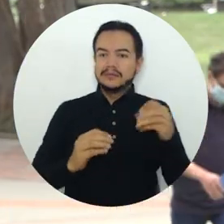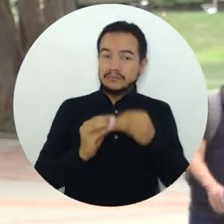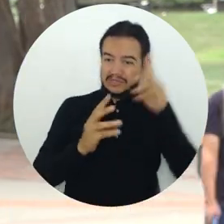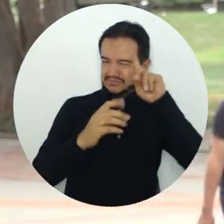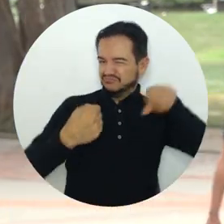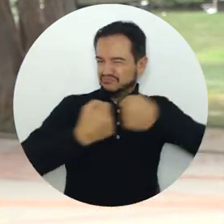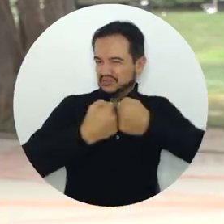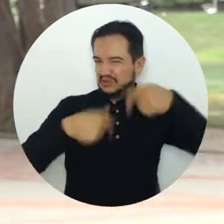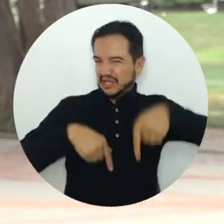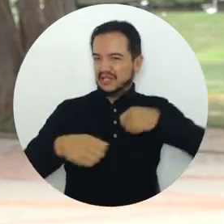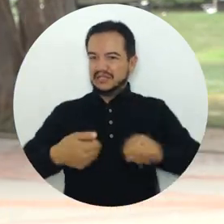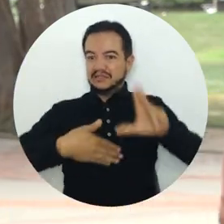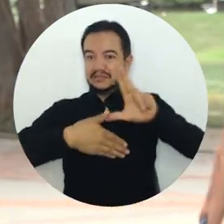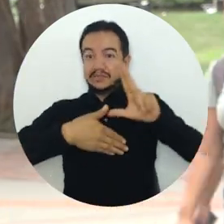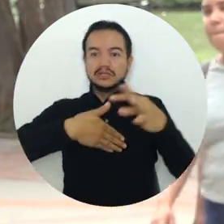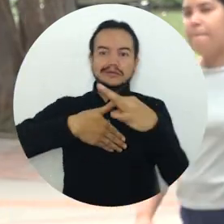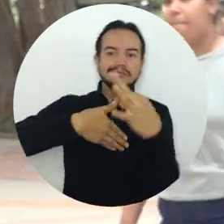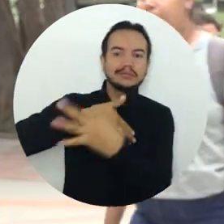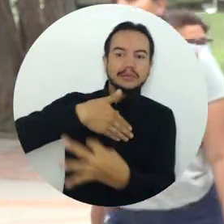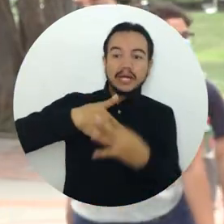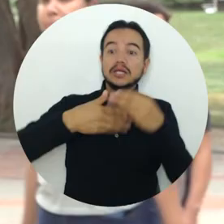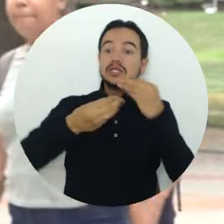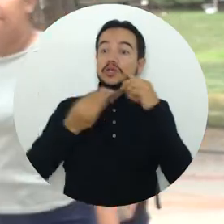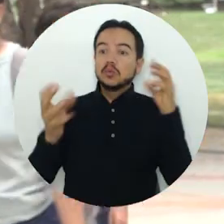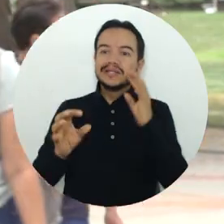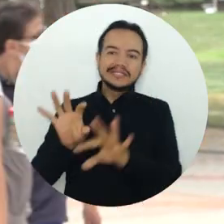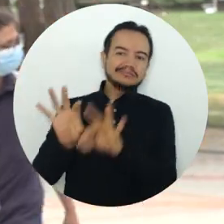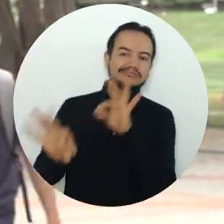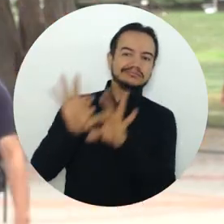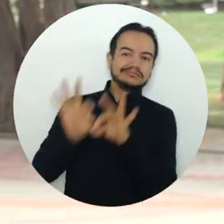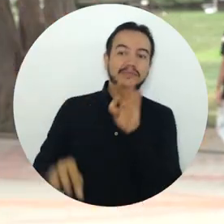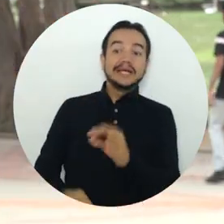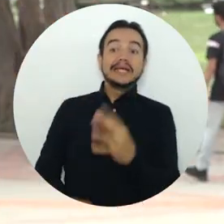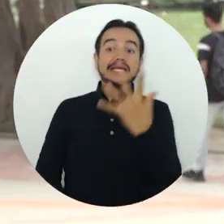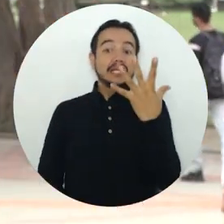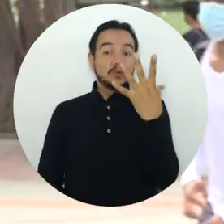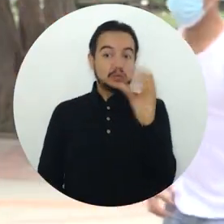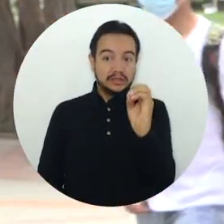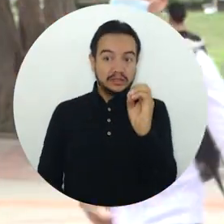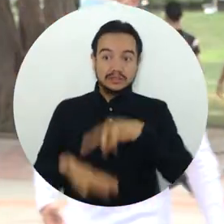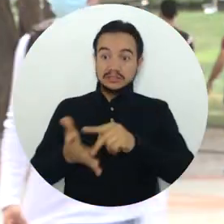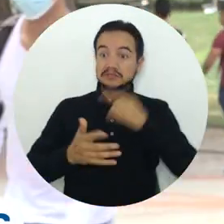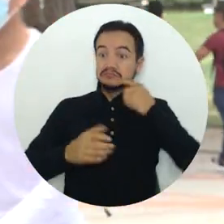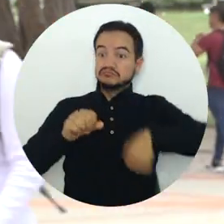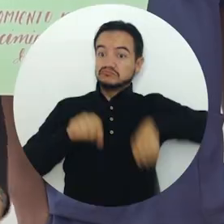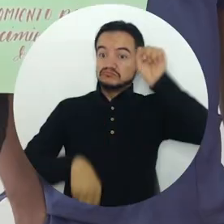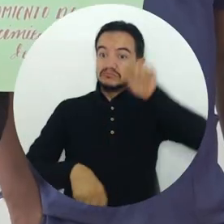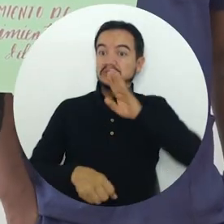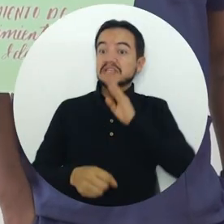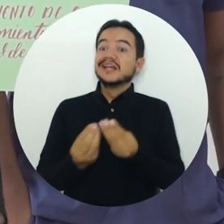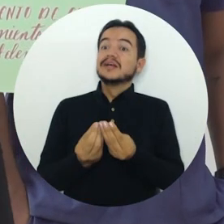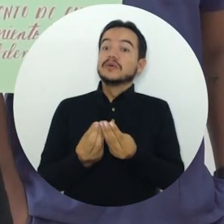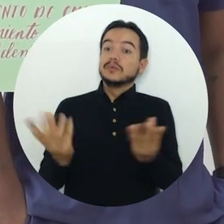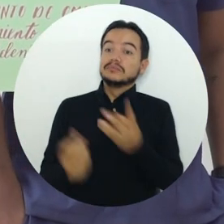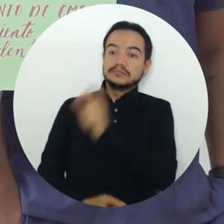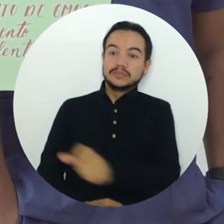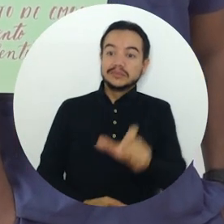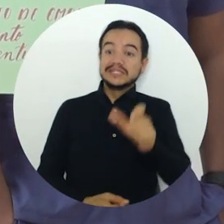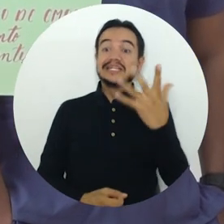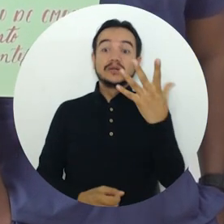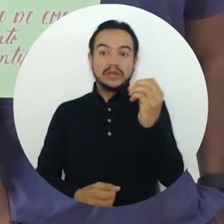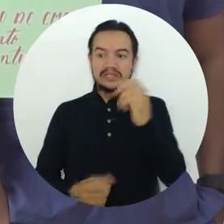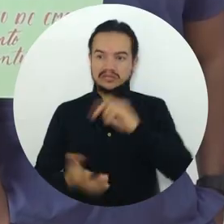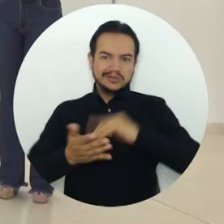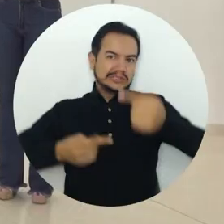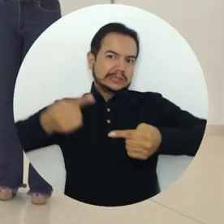con universidades de América Latina y las becas que ellos otorgan son 50. Entonces fueron 50 ganadores. Hubo una convocatoria altamente